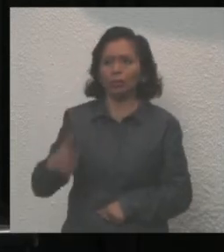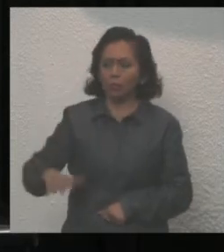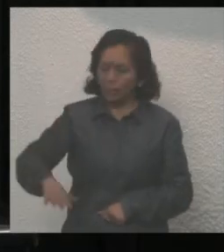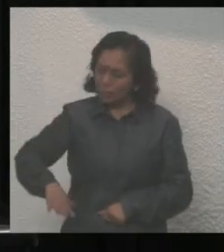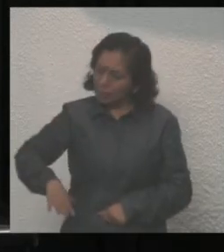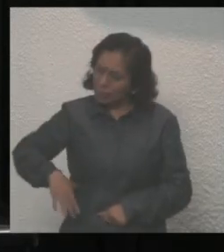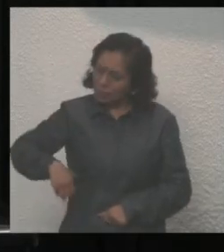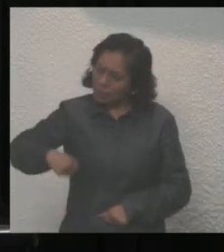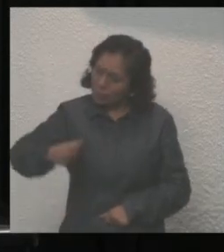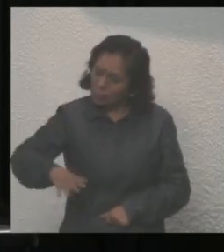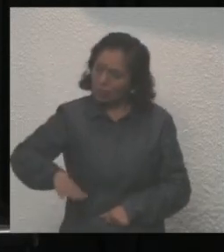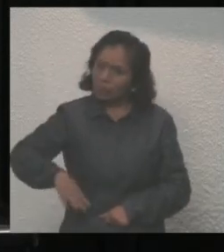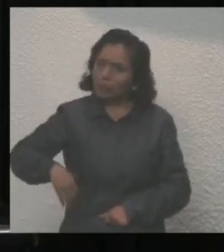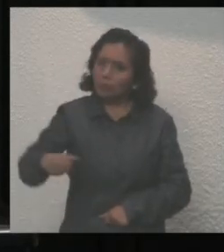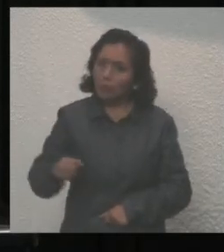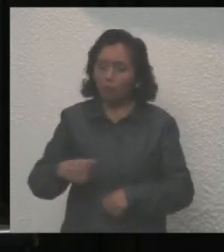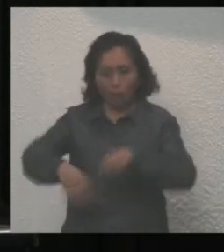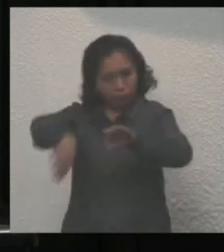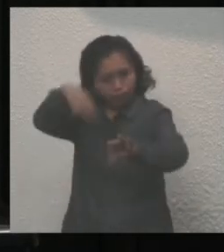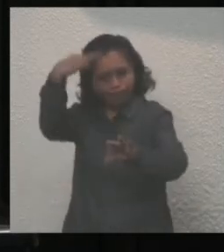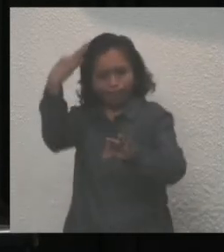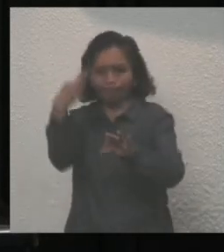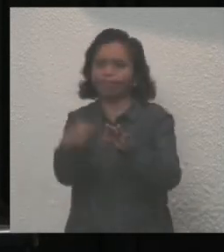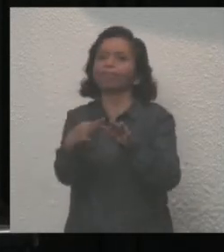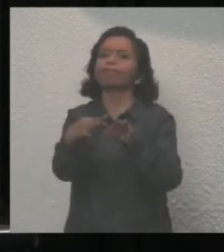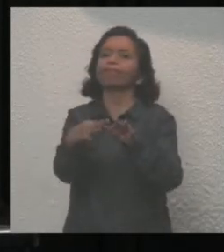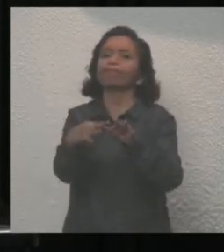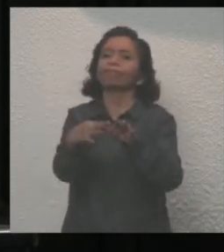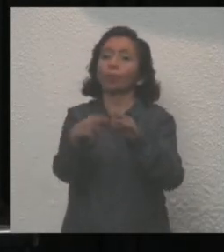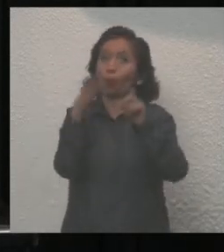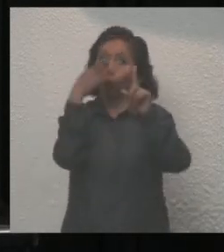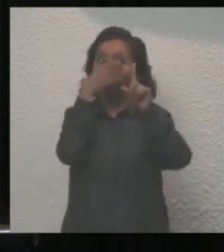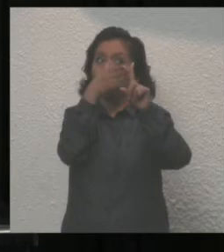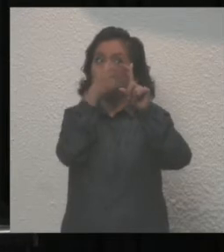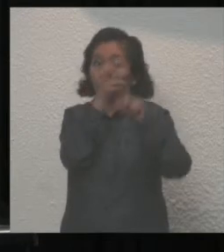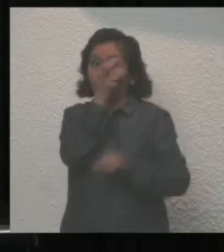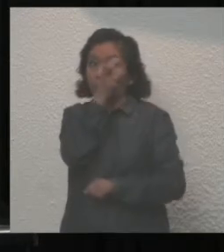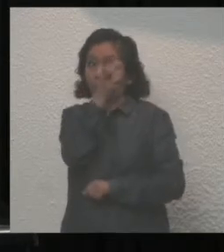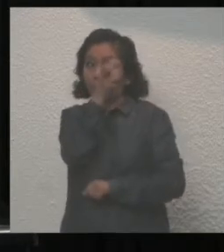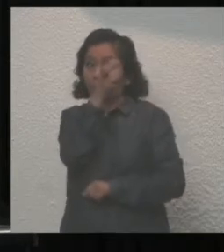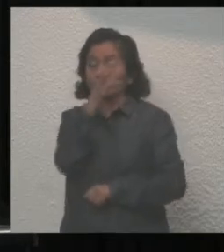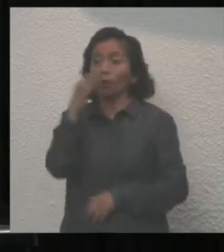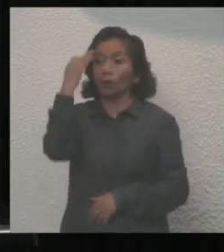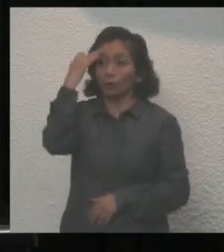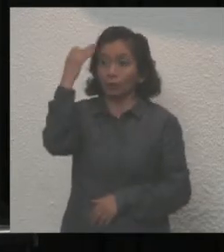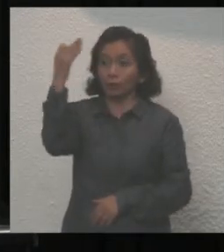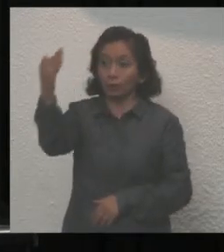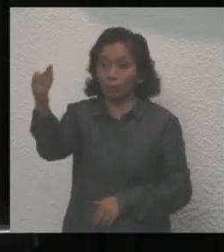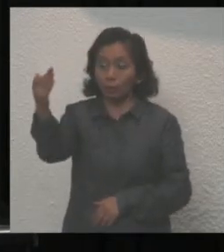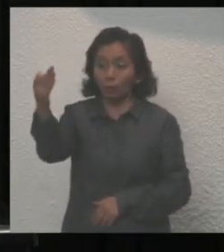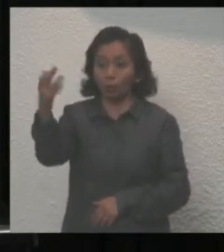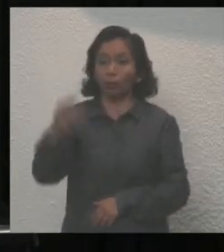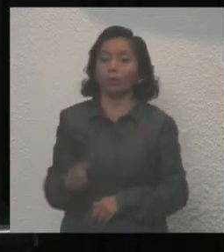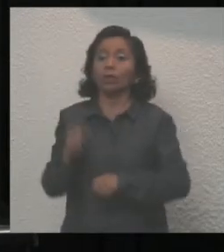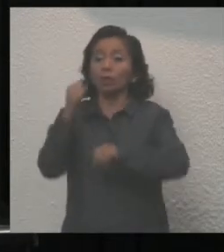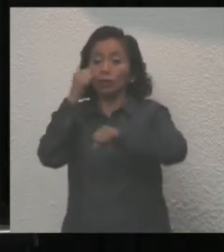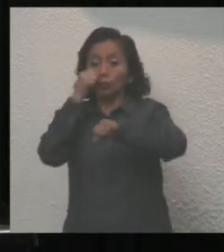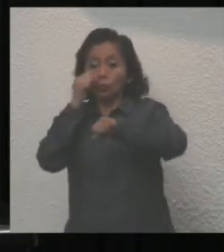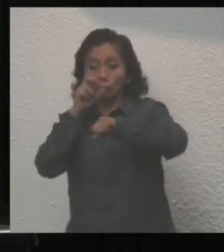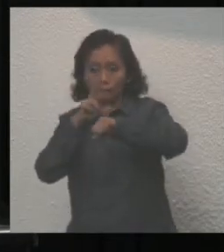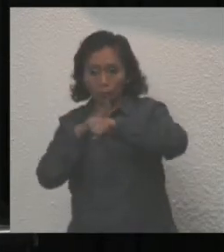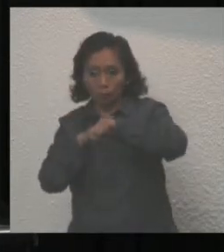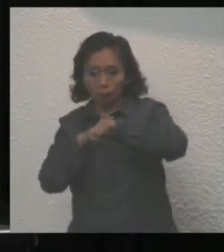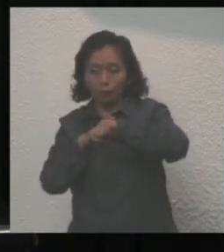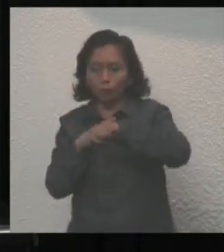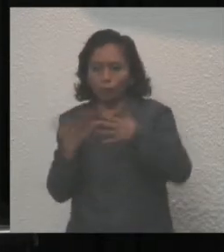esfuerzos para cumplir con ese compromiso es tiempo de que sus secretarios de gabinete